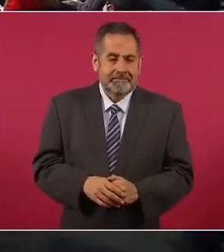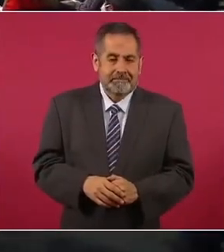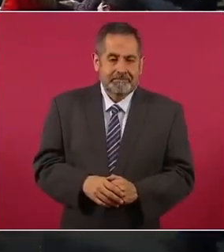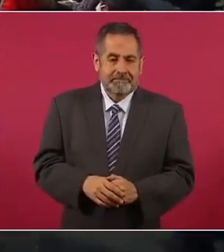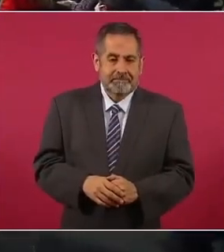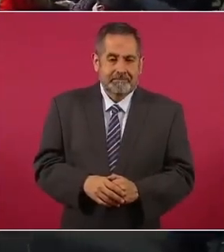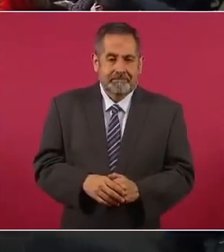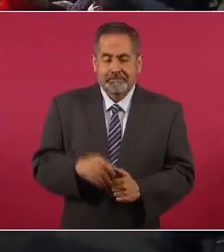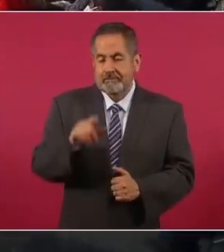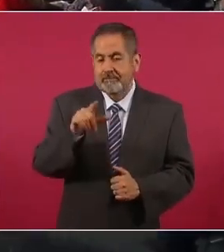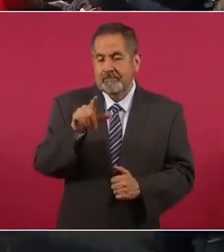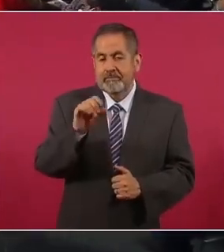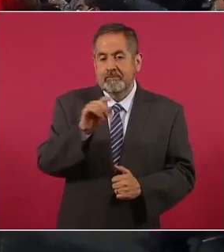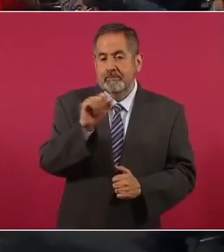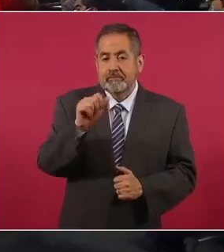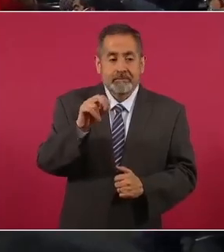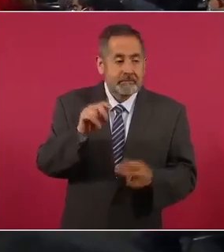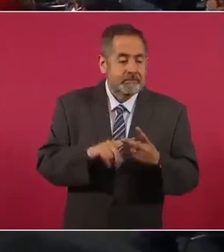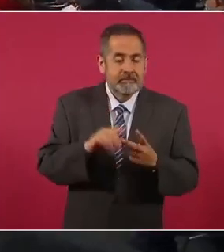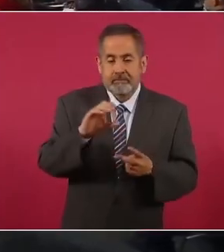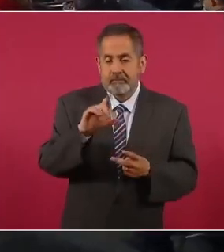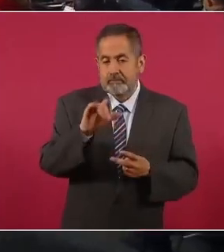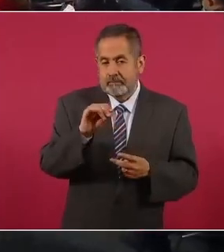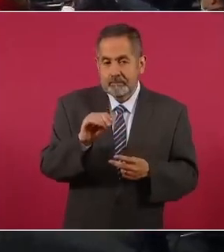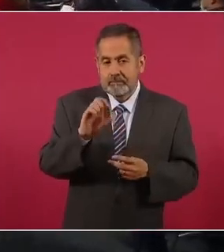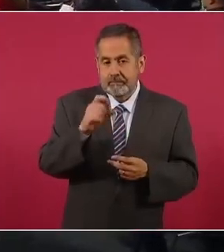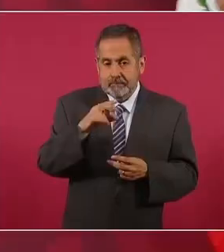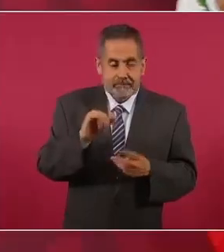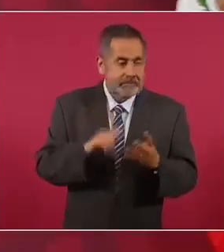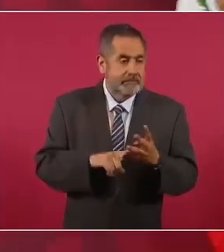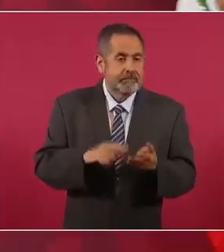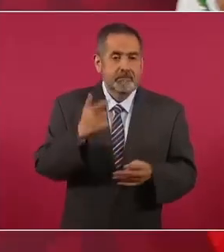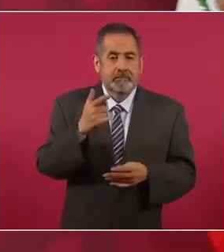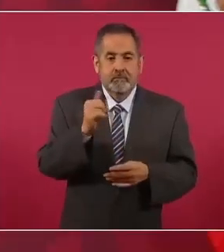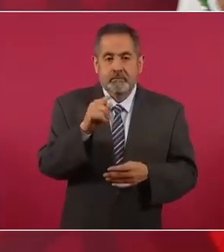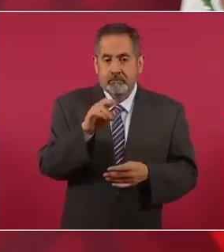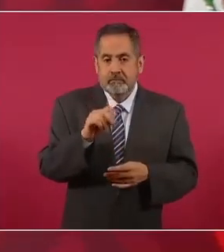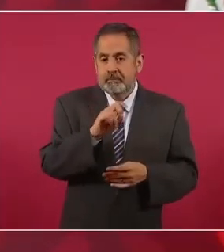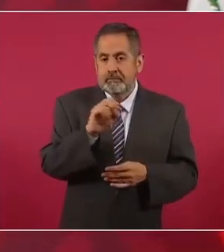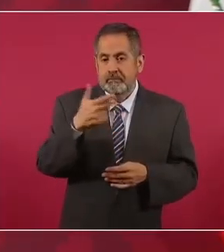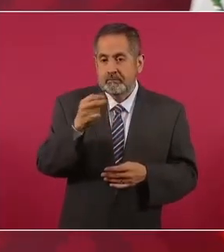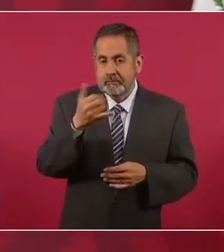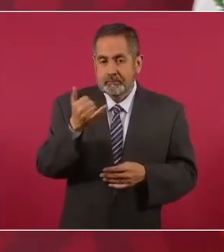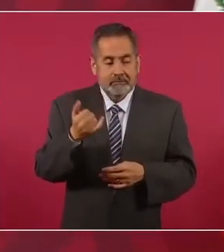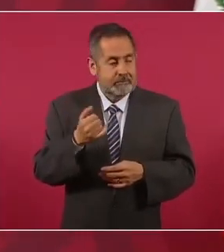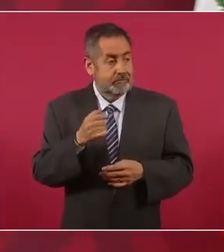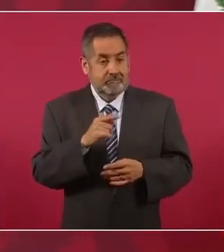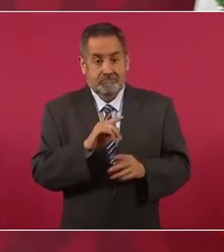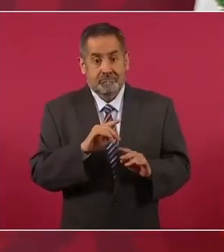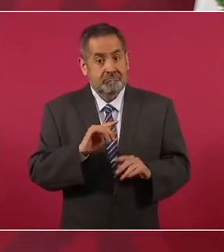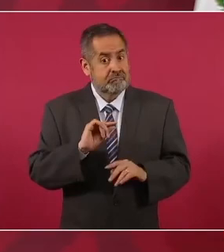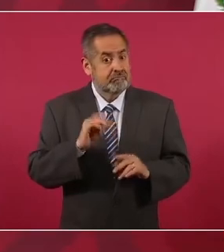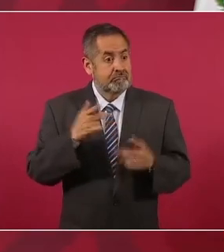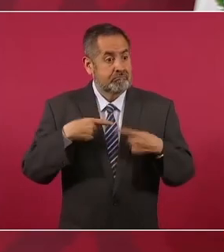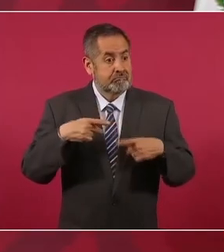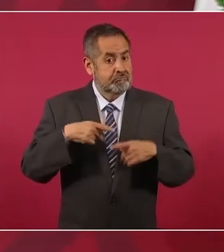Lozano, Claudio X, Gustavo de Hoyos, puras finísimas personas.